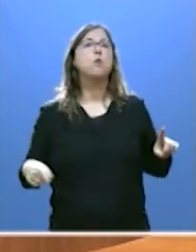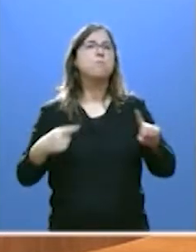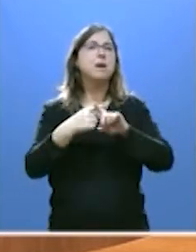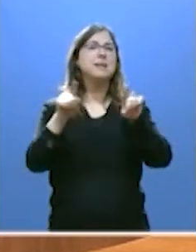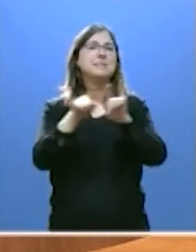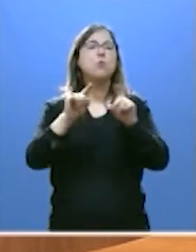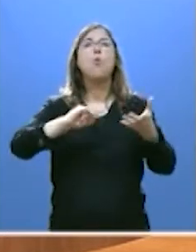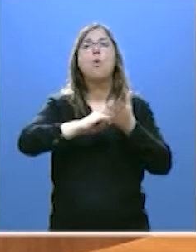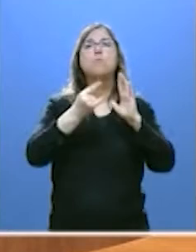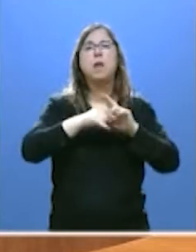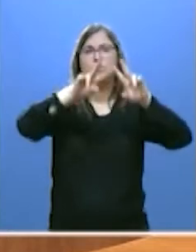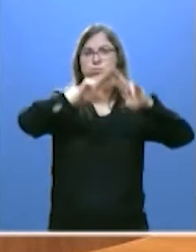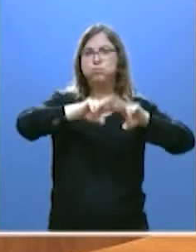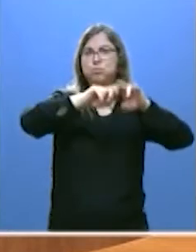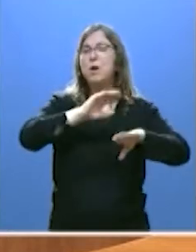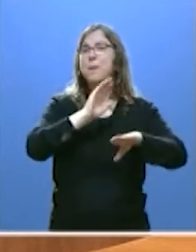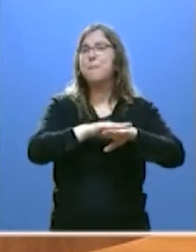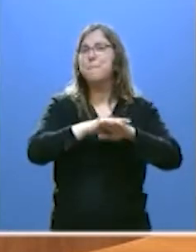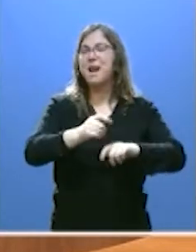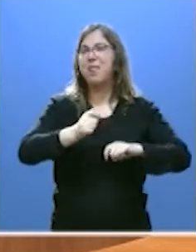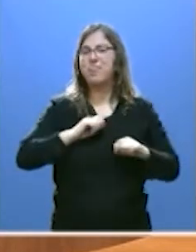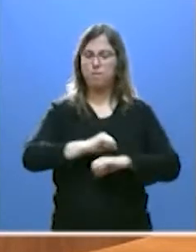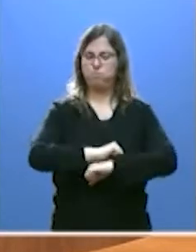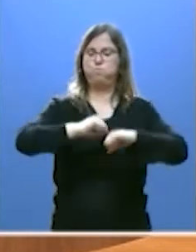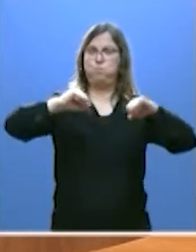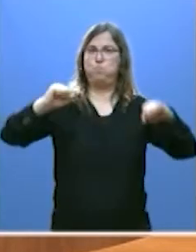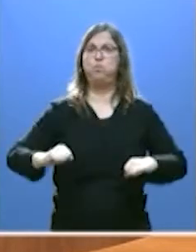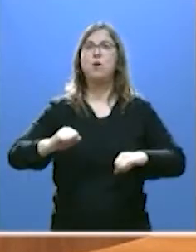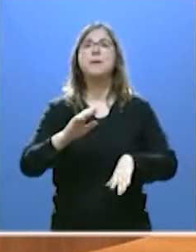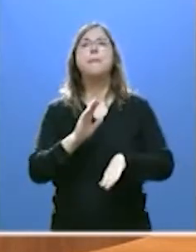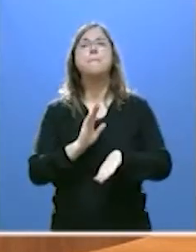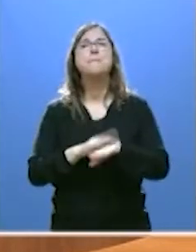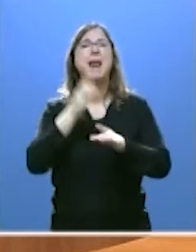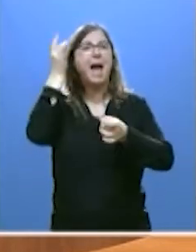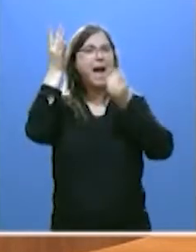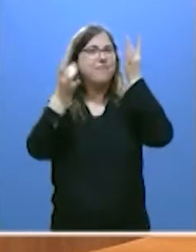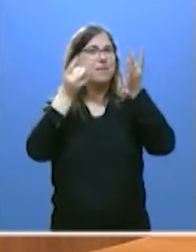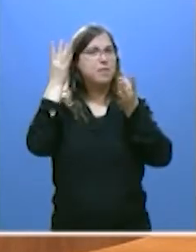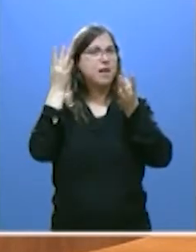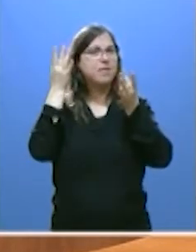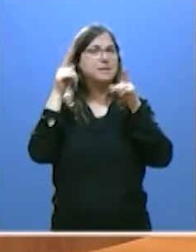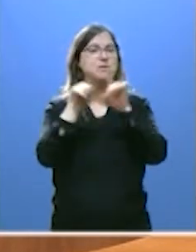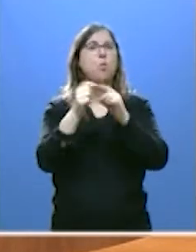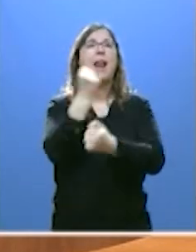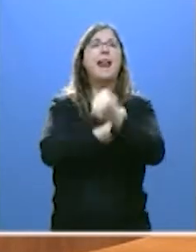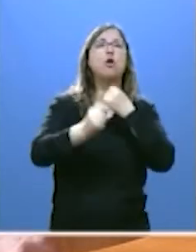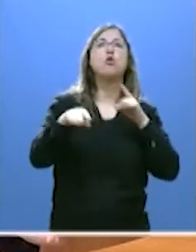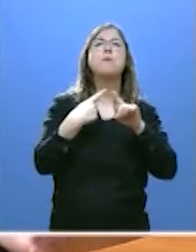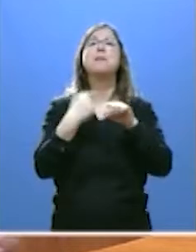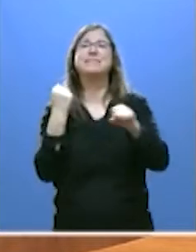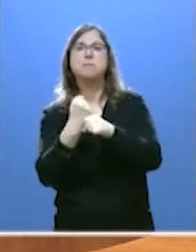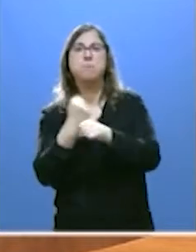nuevos planes industriales para poner bases sólidas a las nuevas actividades de economía y empleo.